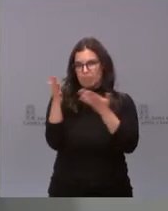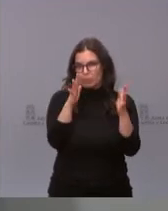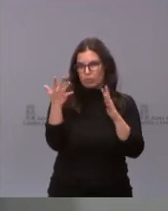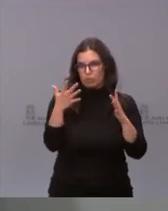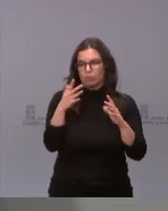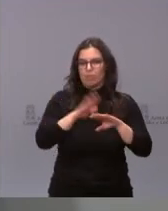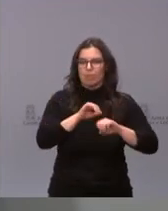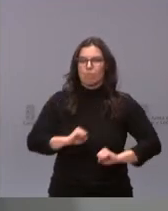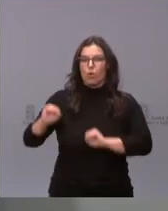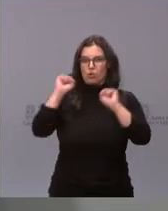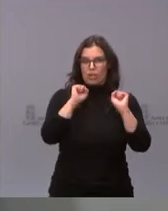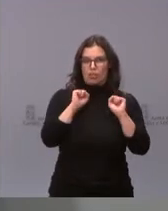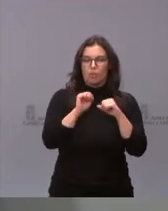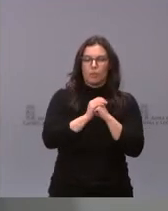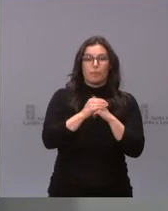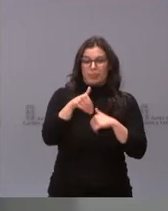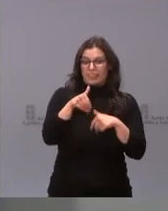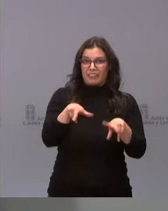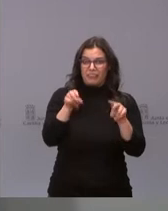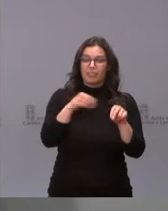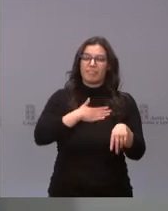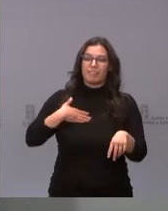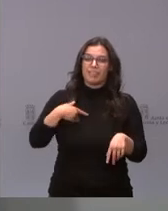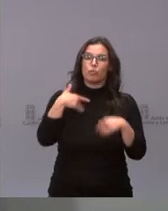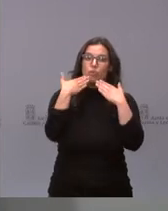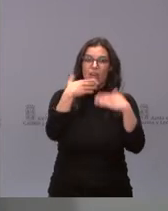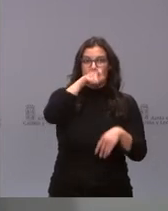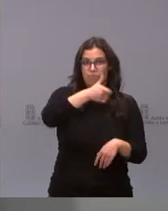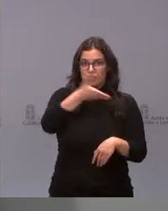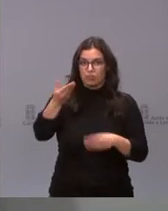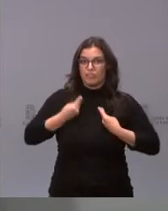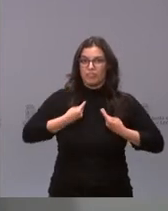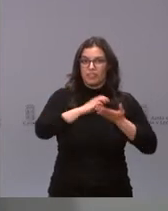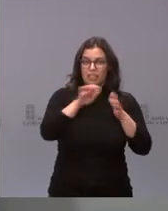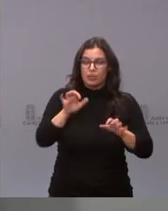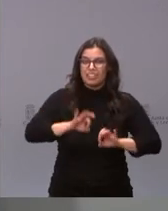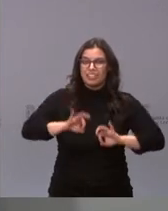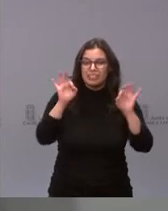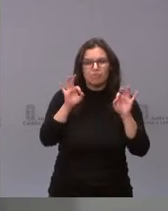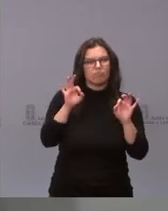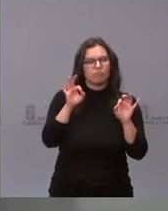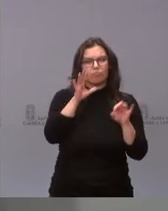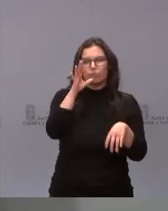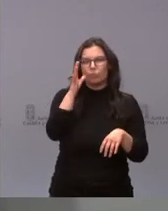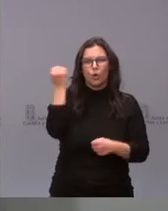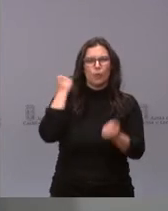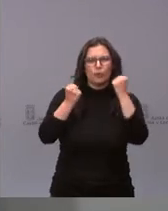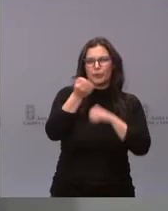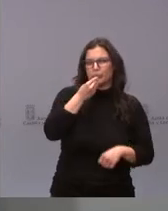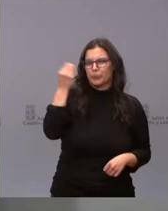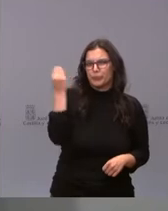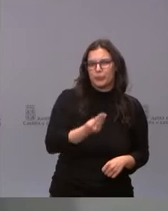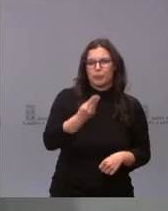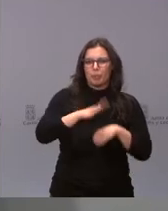poco y queremos agradecer a nuestra población el excepcional comportamiento que está teniendo, tanto en el